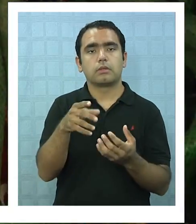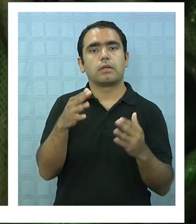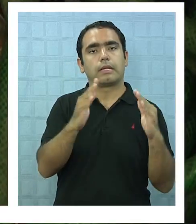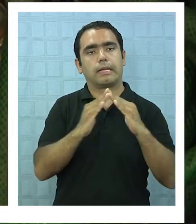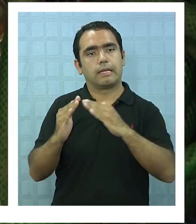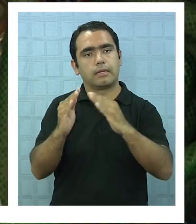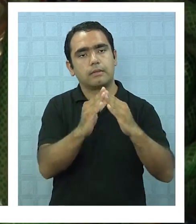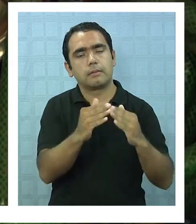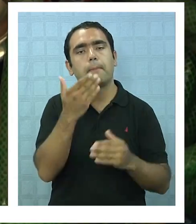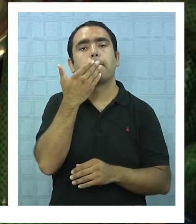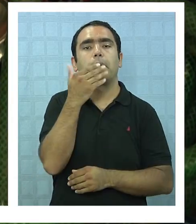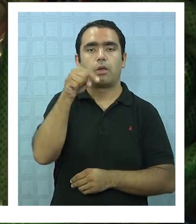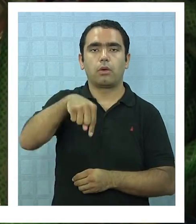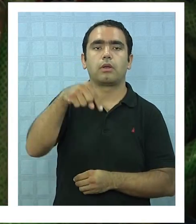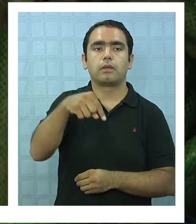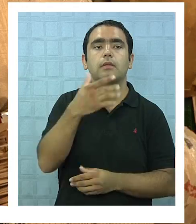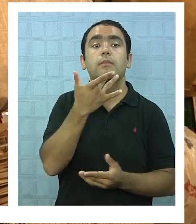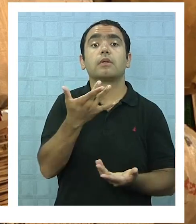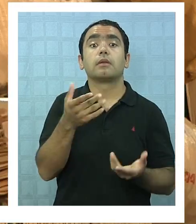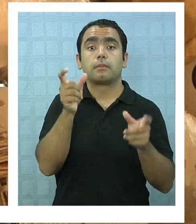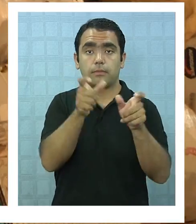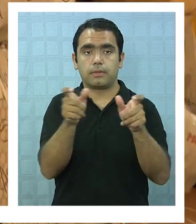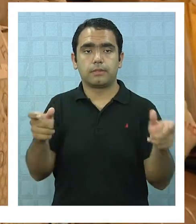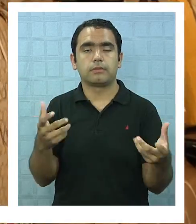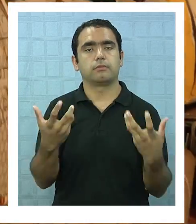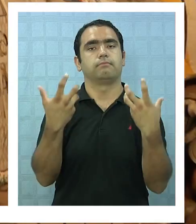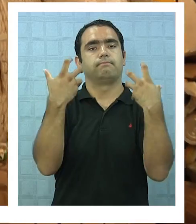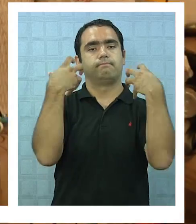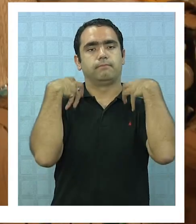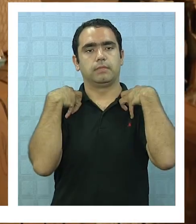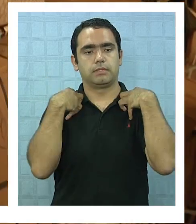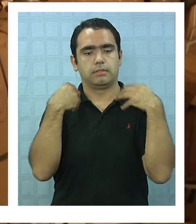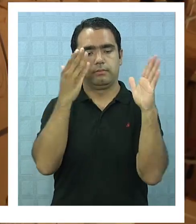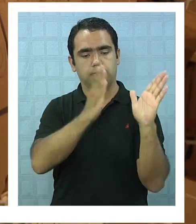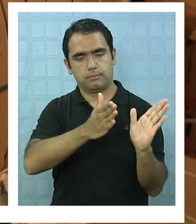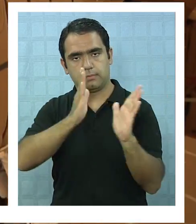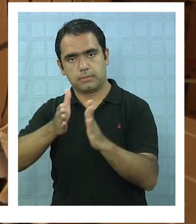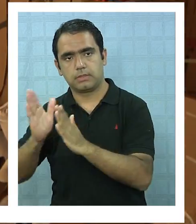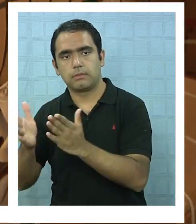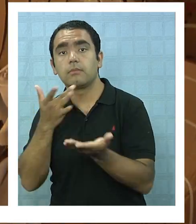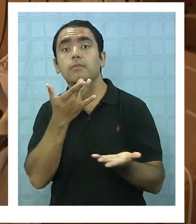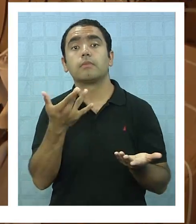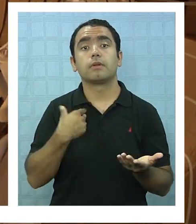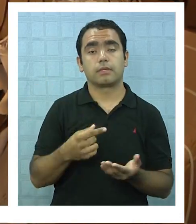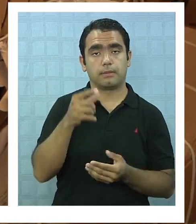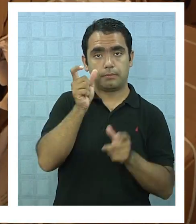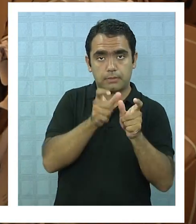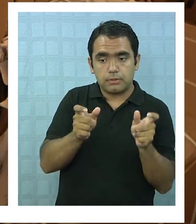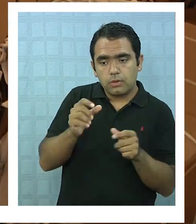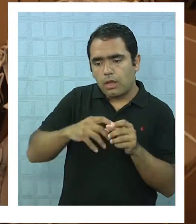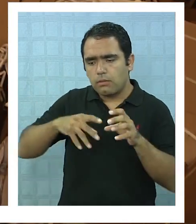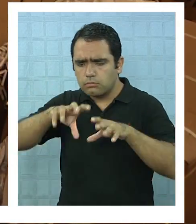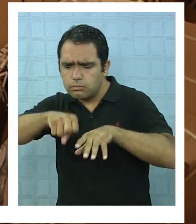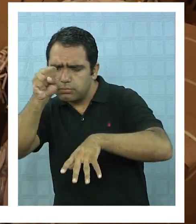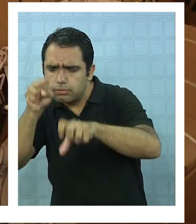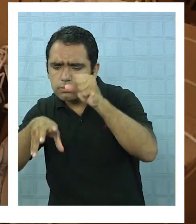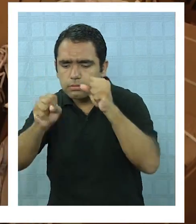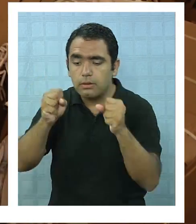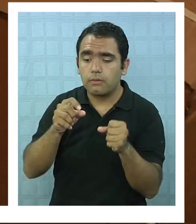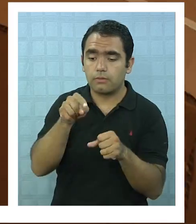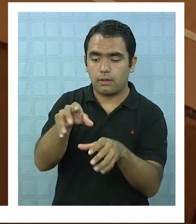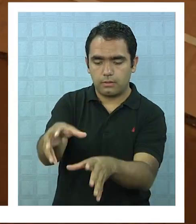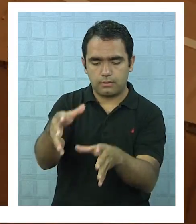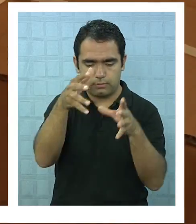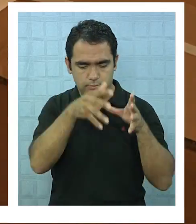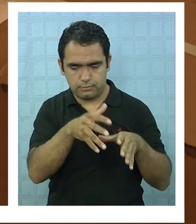gracias a los recicladores, personas que buscan en la basura materiales que puedan reciclar, vender o reutilizar y